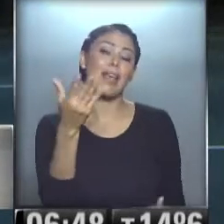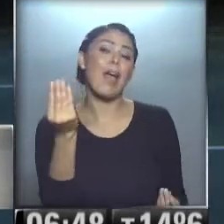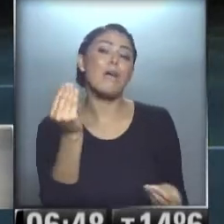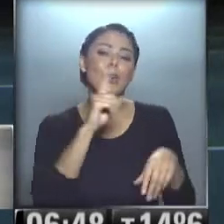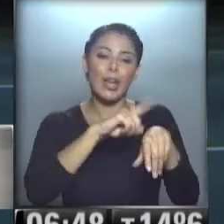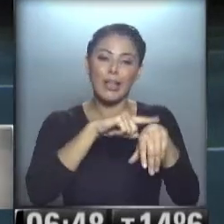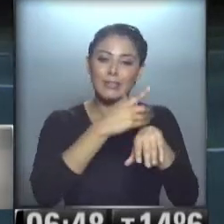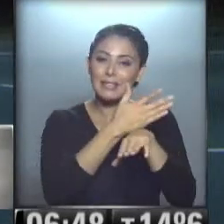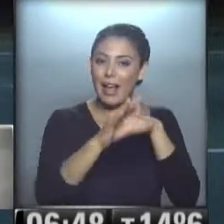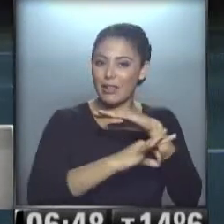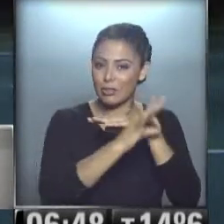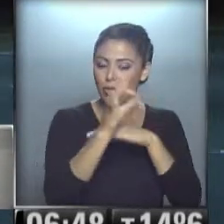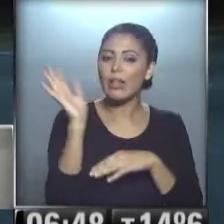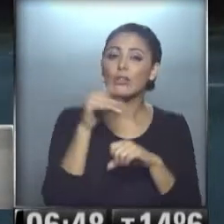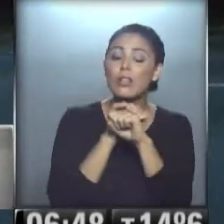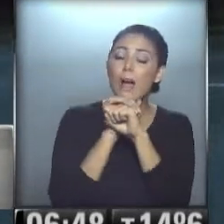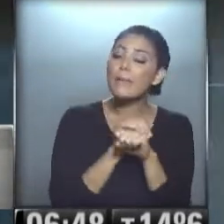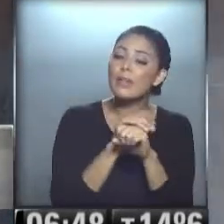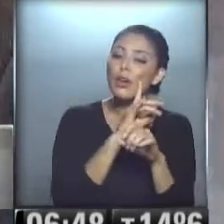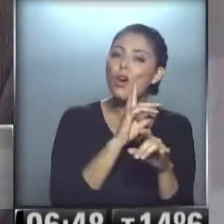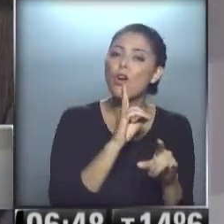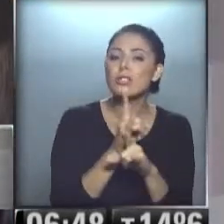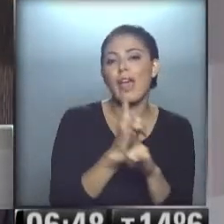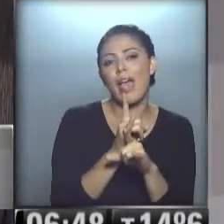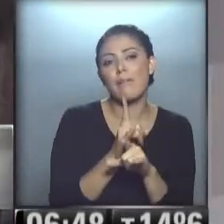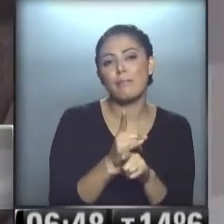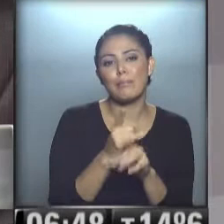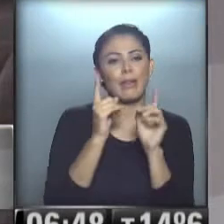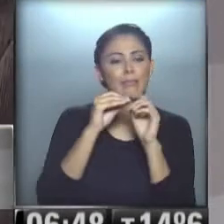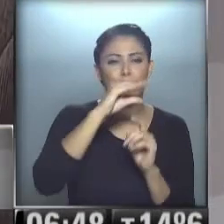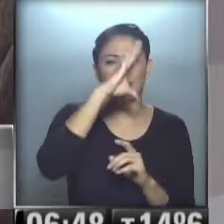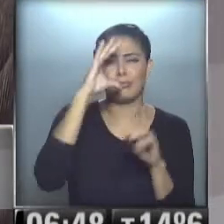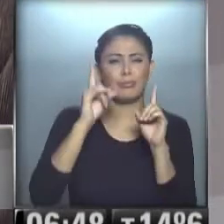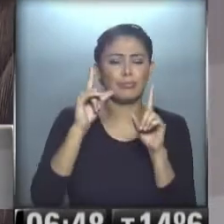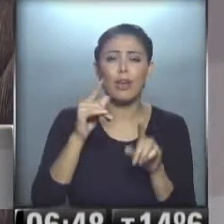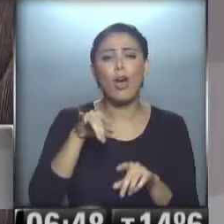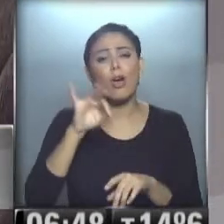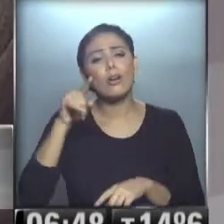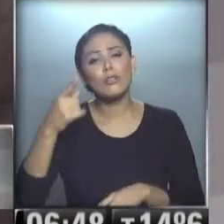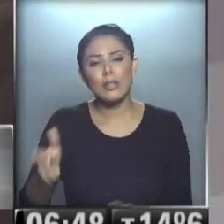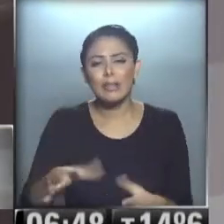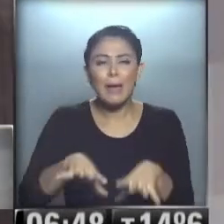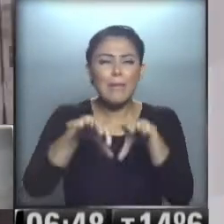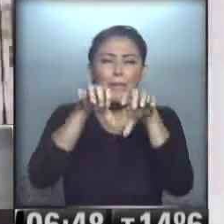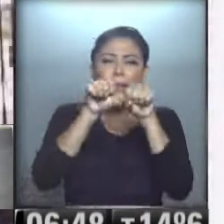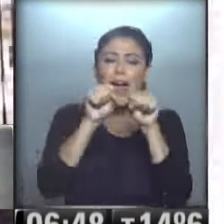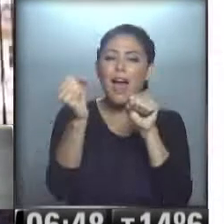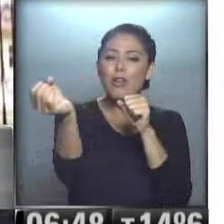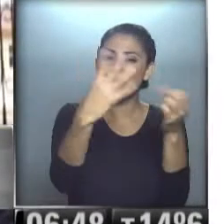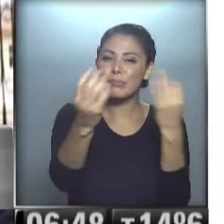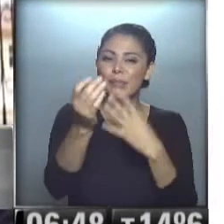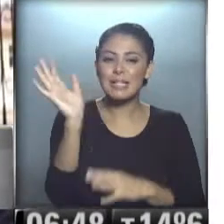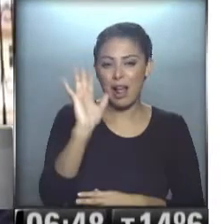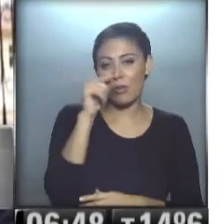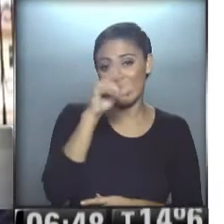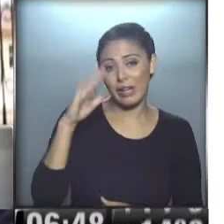tardecito... ...bueno, uno de nuestros amigos que siempre amanecen... ...y se levantan bien tempranito para mandarle saluditos a Nadia... ...tienen estos